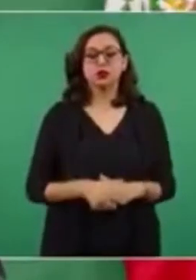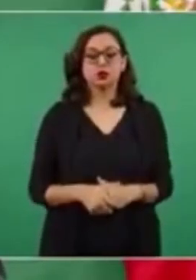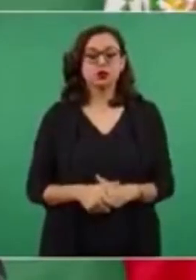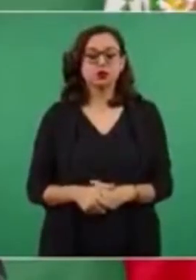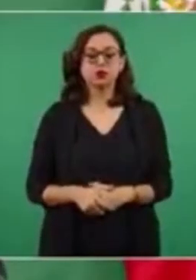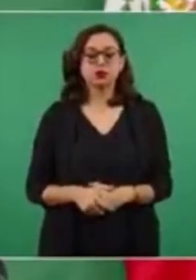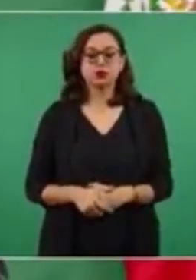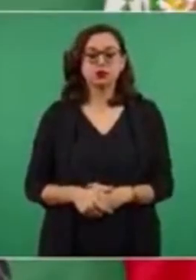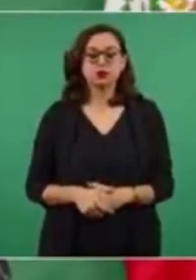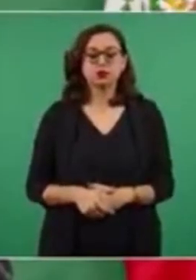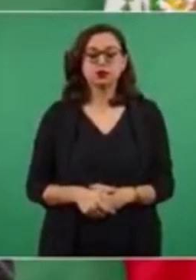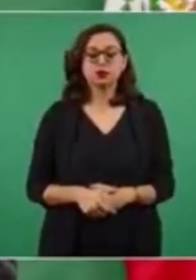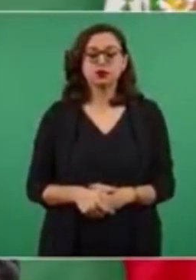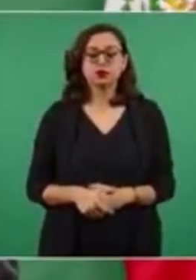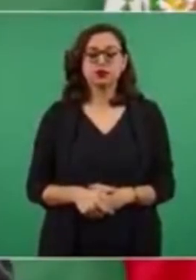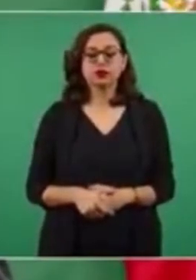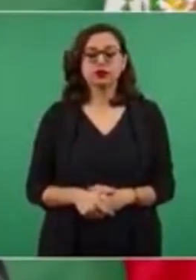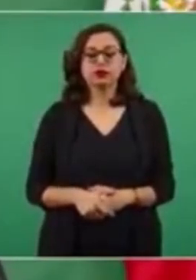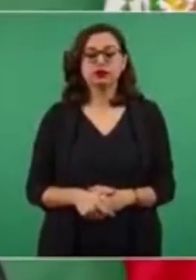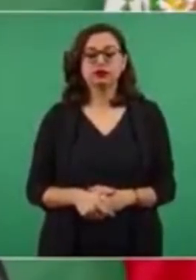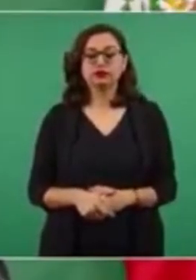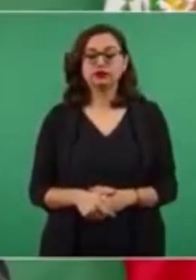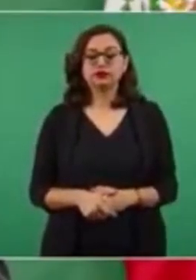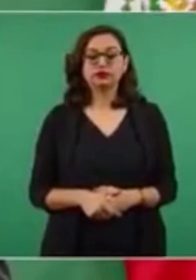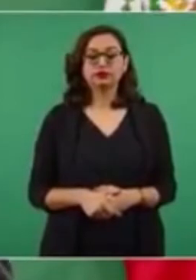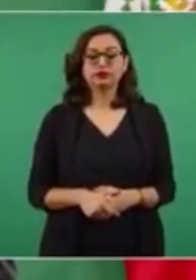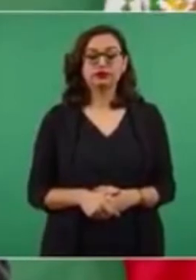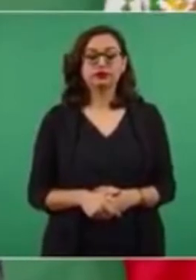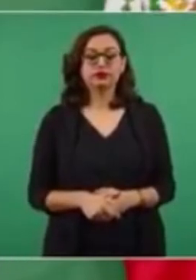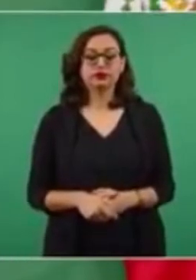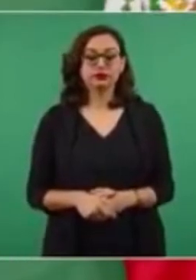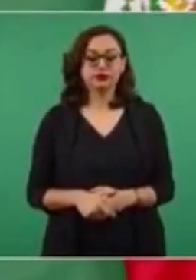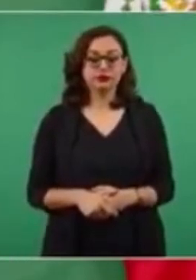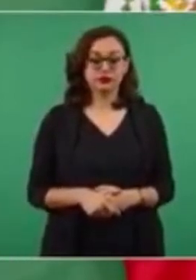tienen derecho a hacerlo, más que